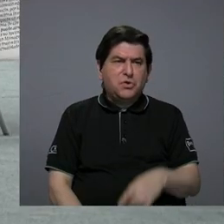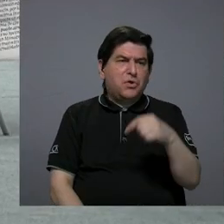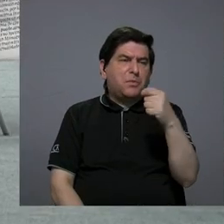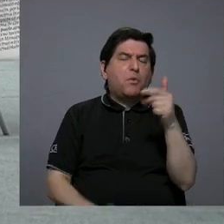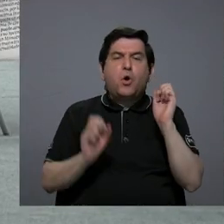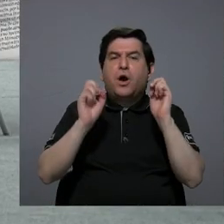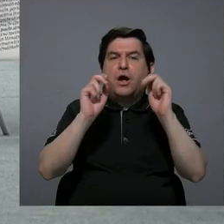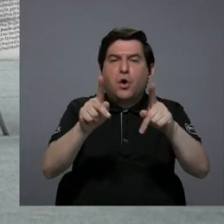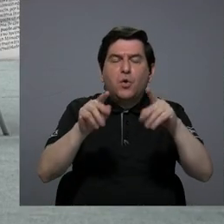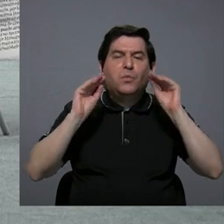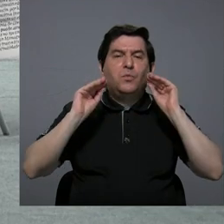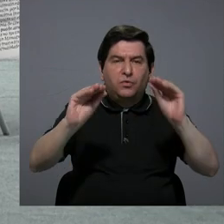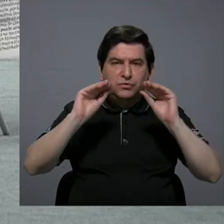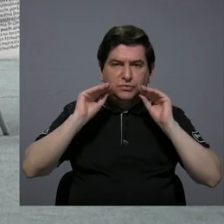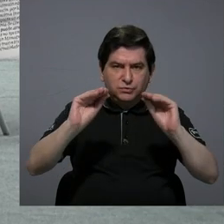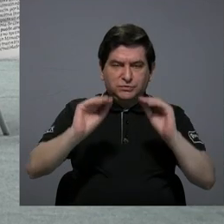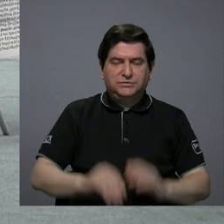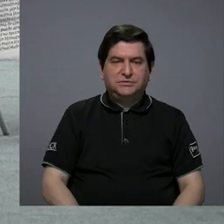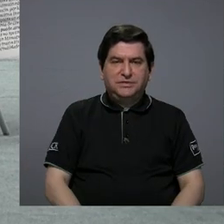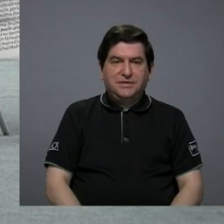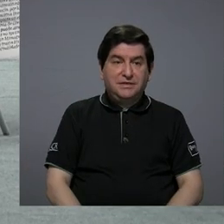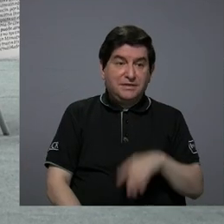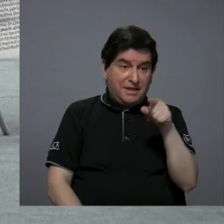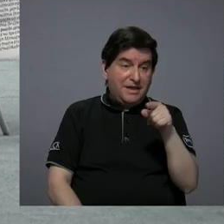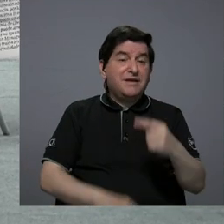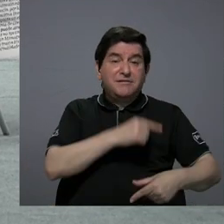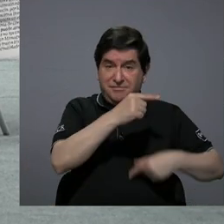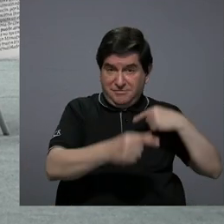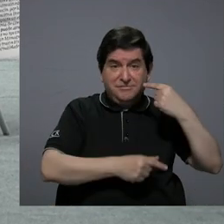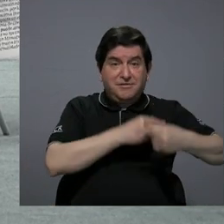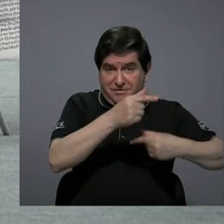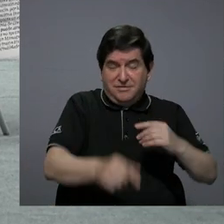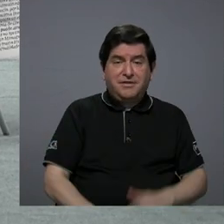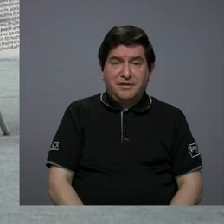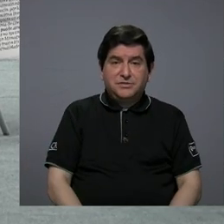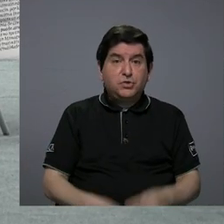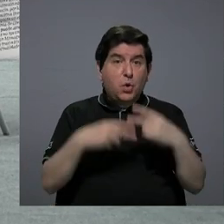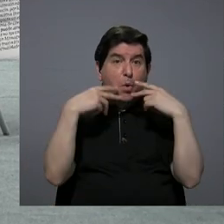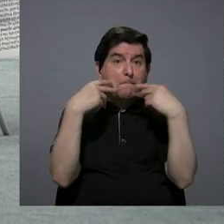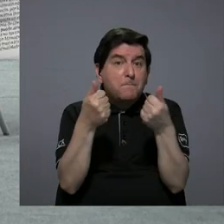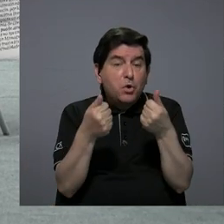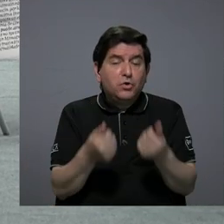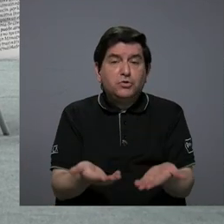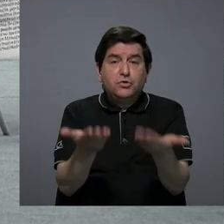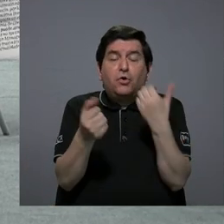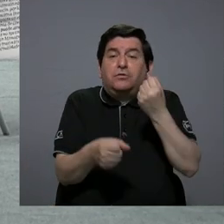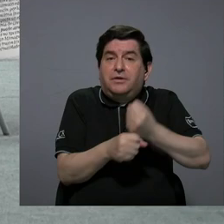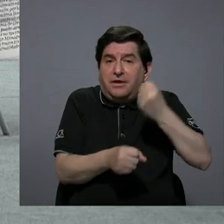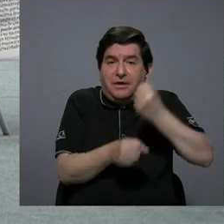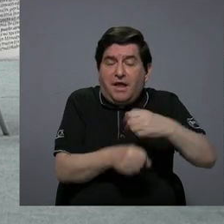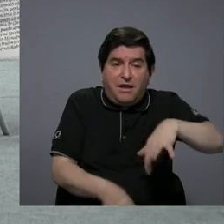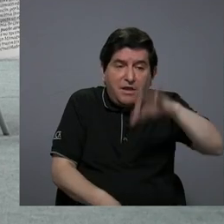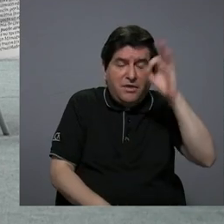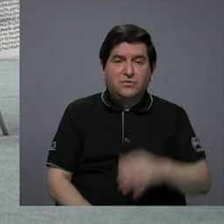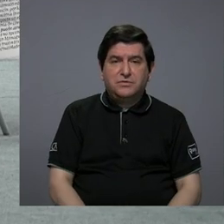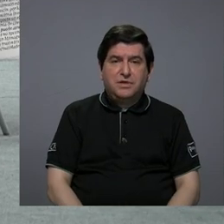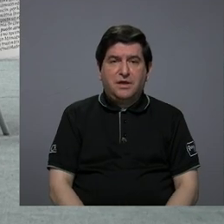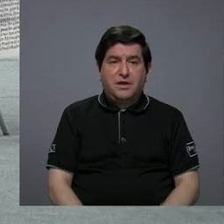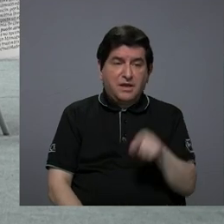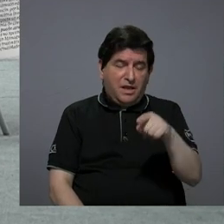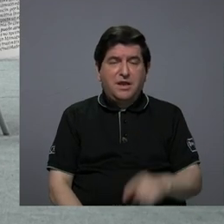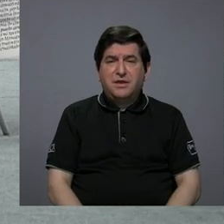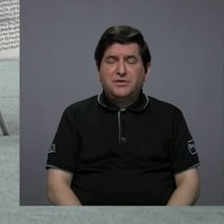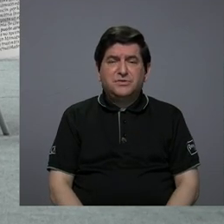pocas oportunidades en la educación y esas serán las generaciones que pronto irán a buscar empleo con credenciales